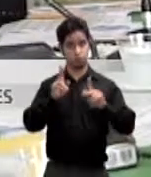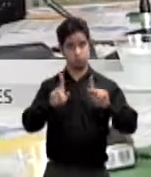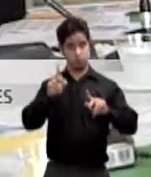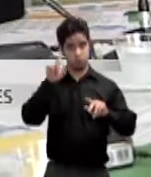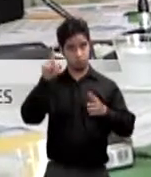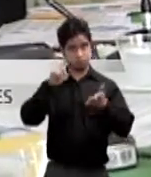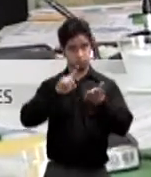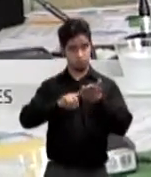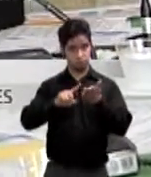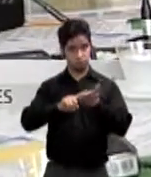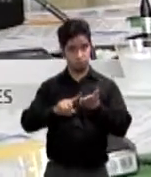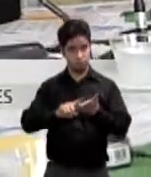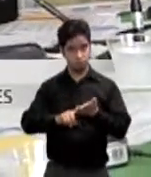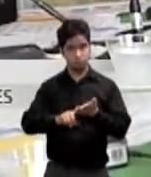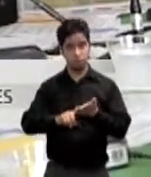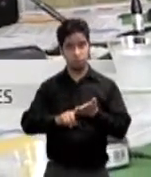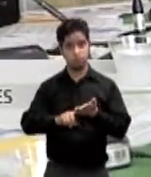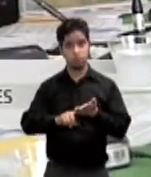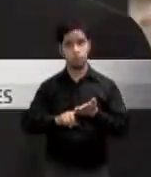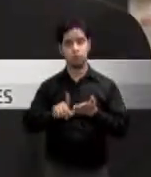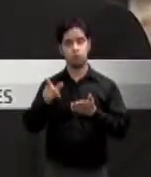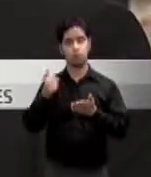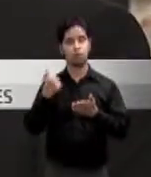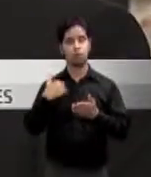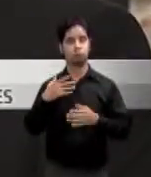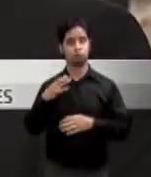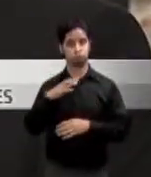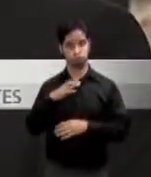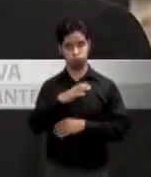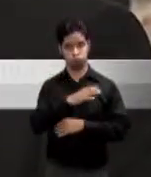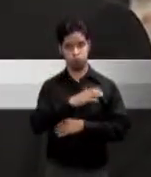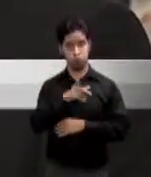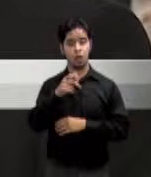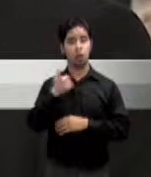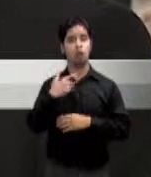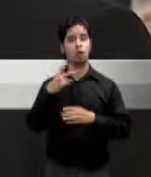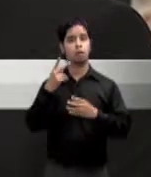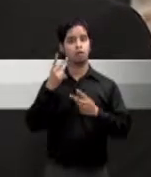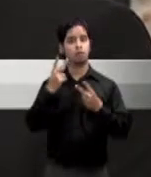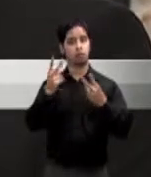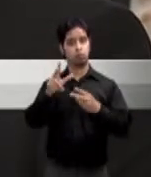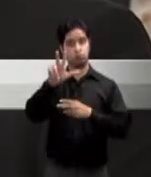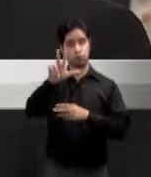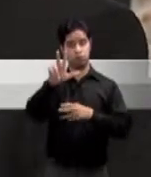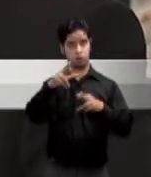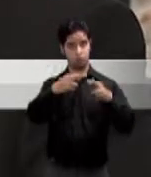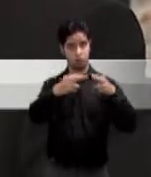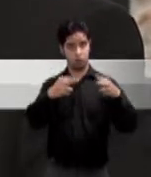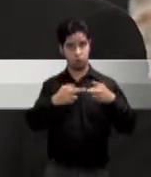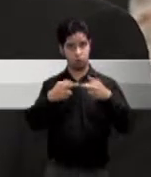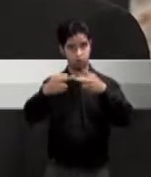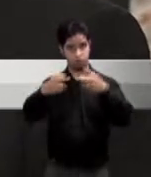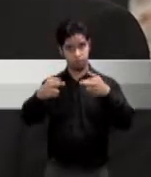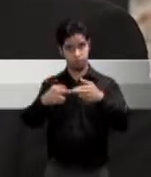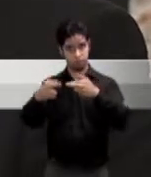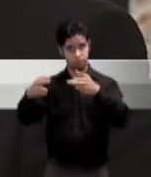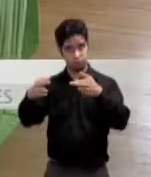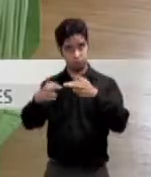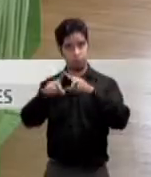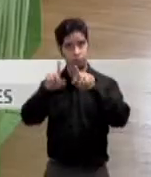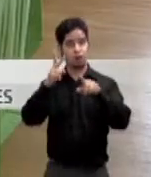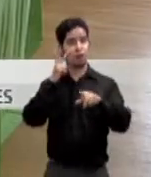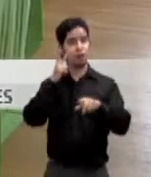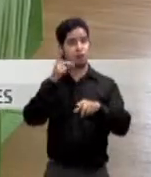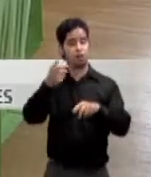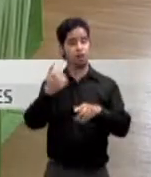Sistema Contributivo que dirige el presidente de la Cámara han visitado unas tres regiones para escuchar las recomendaciones y aportaciones